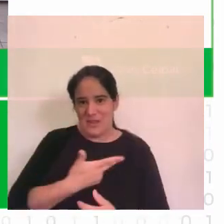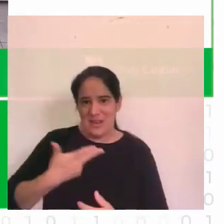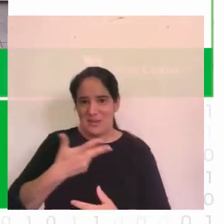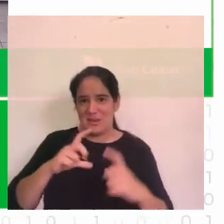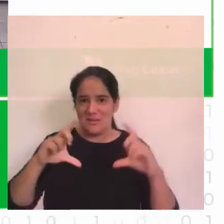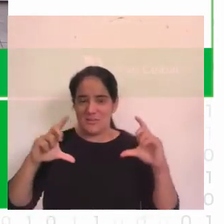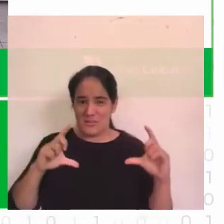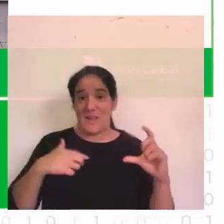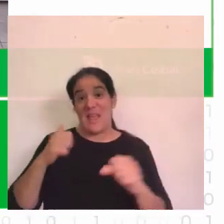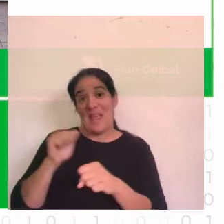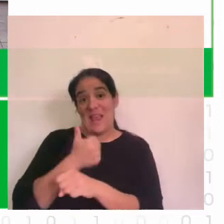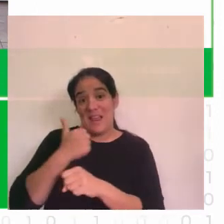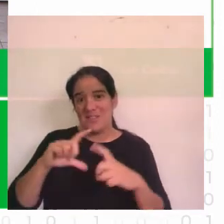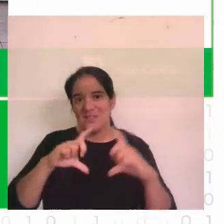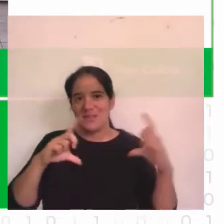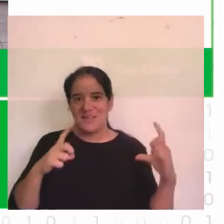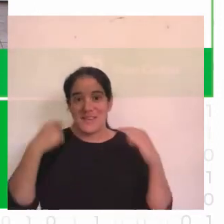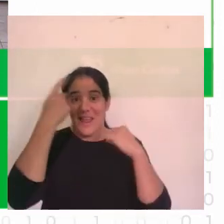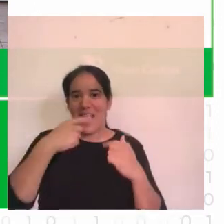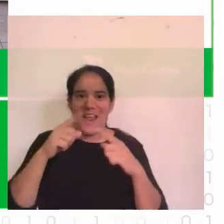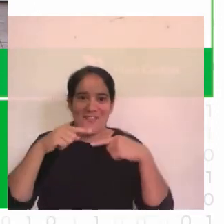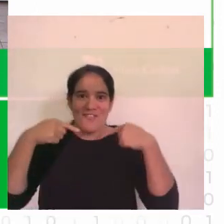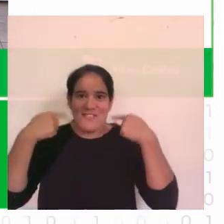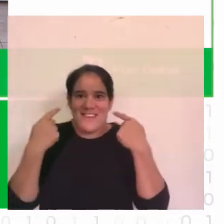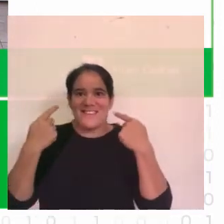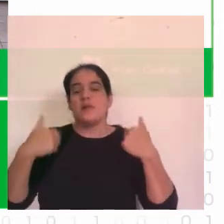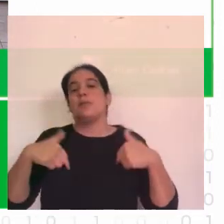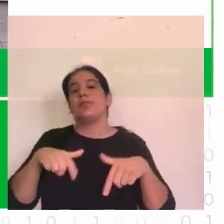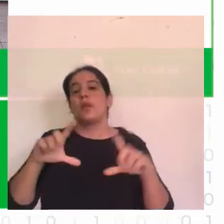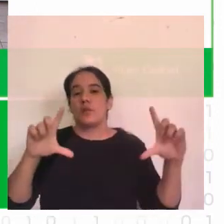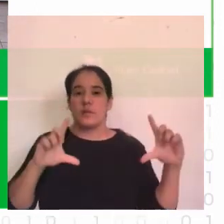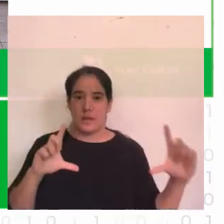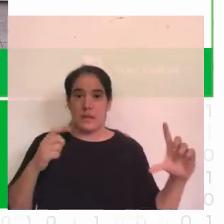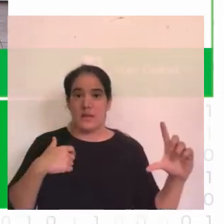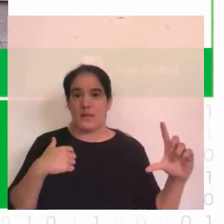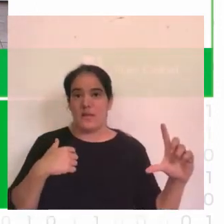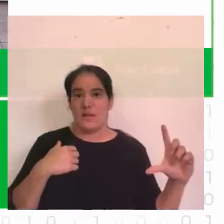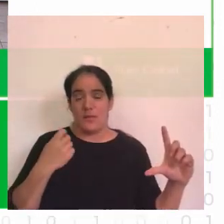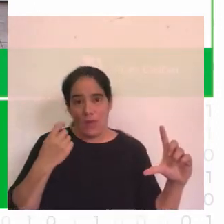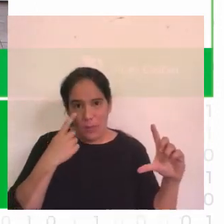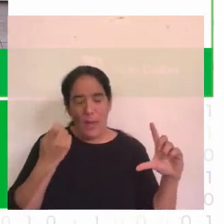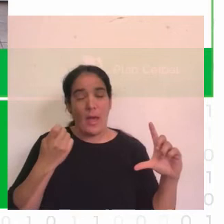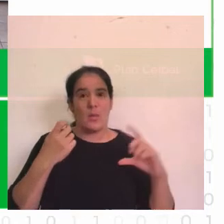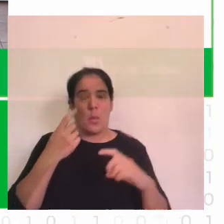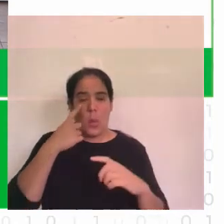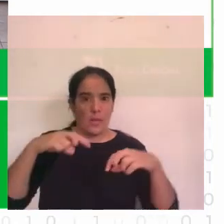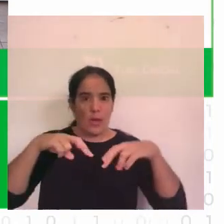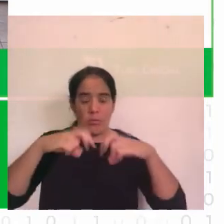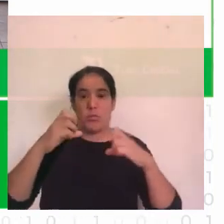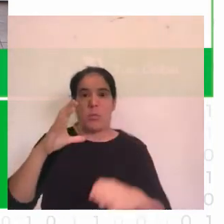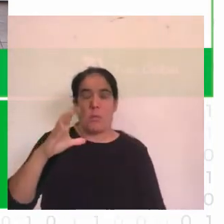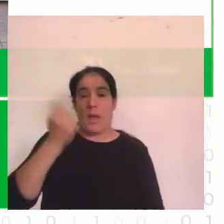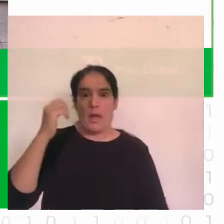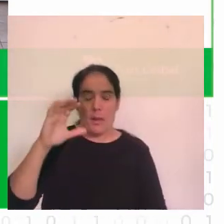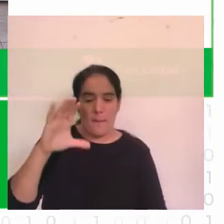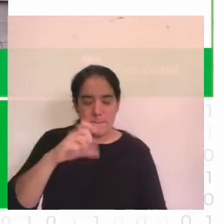ganamos ver nuestras caras de felicidad ahí y bueno fue descubrimientos constantes nos abrieron muchas puertas y lo